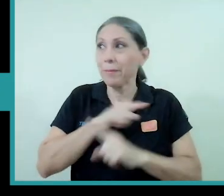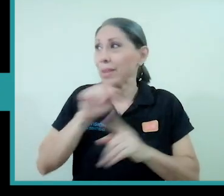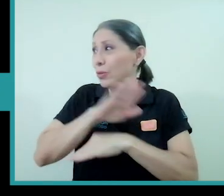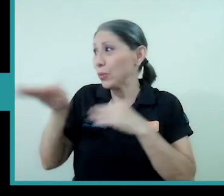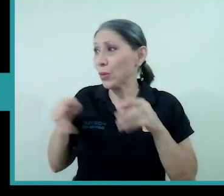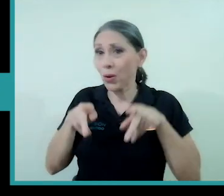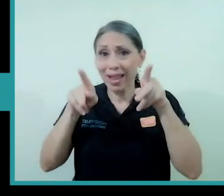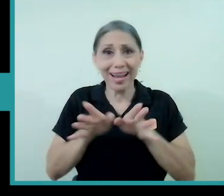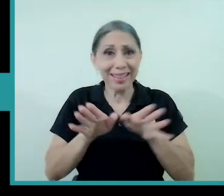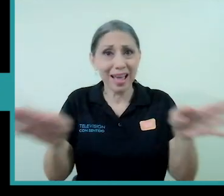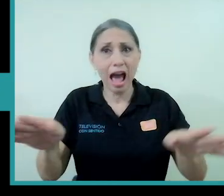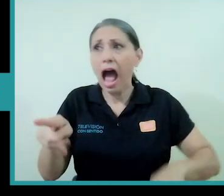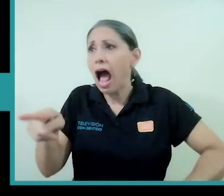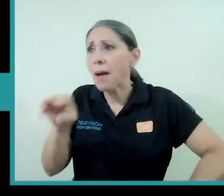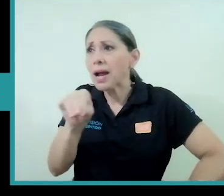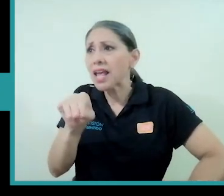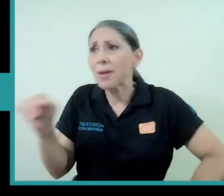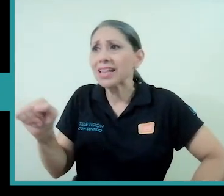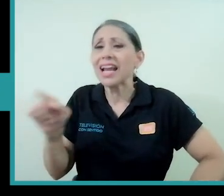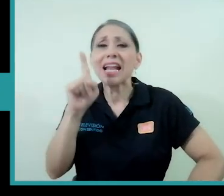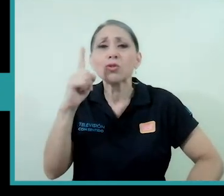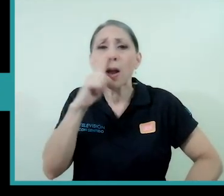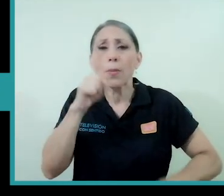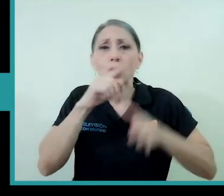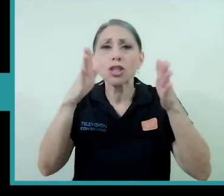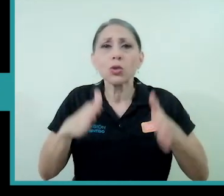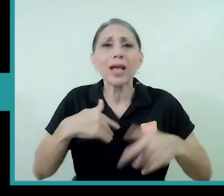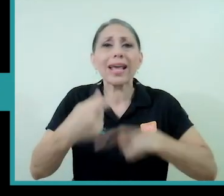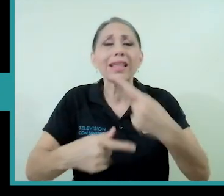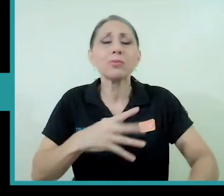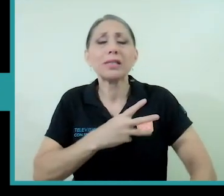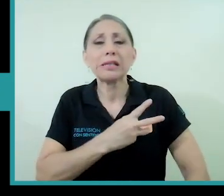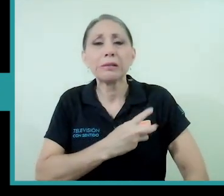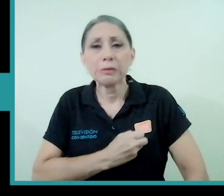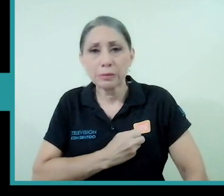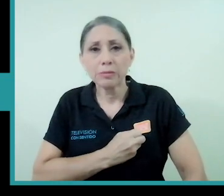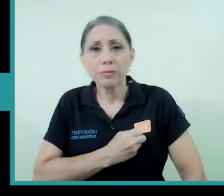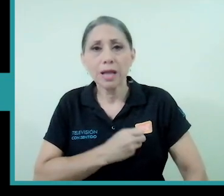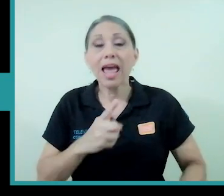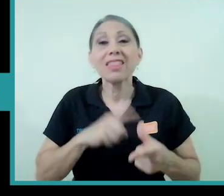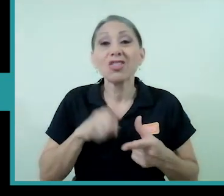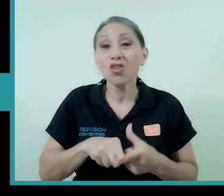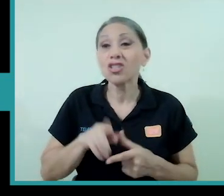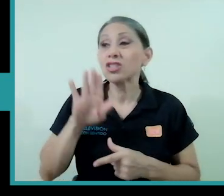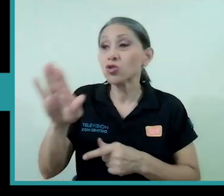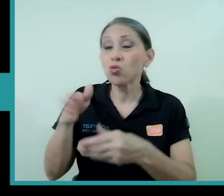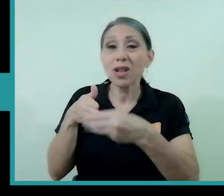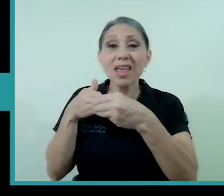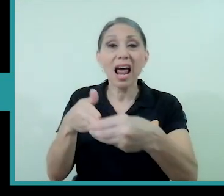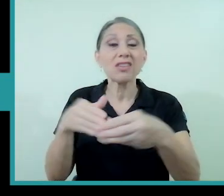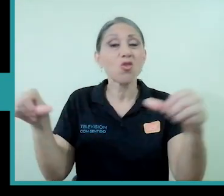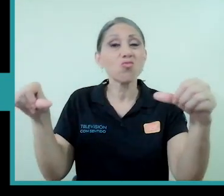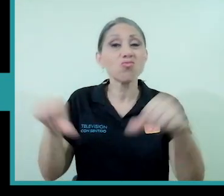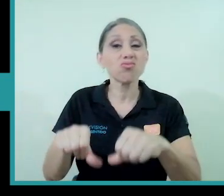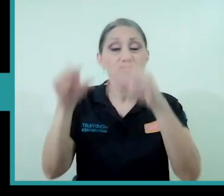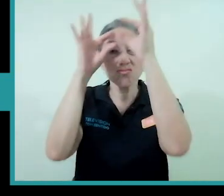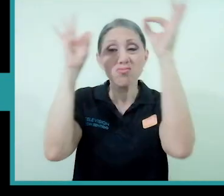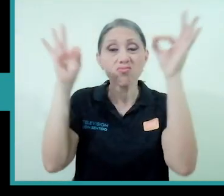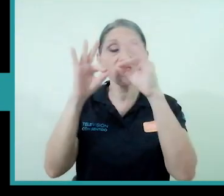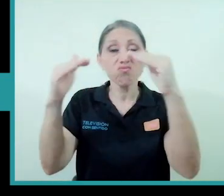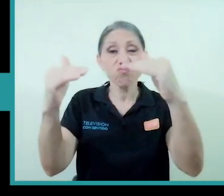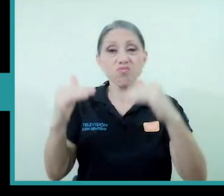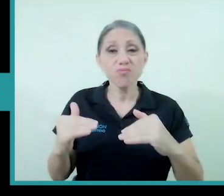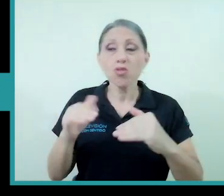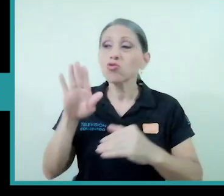María Magdalena es la prostituta arrepentida y ahí entonces se desacredita su liderazgo su conocimiento su